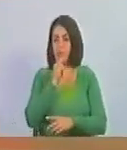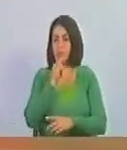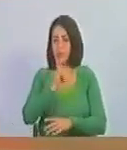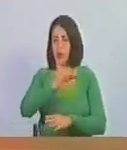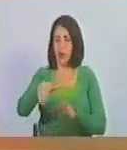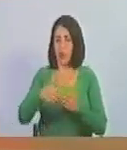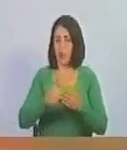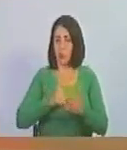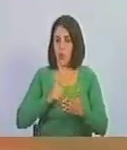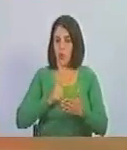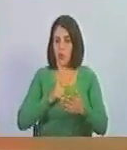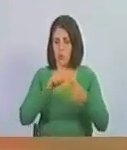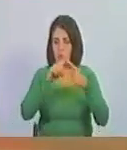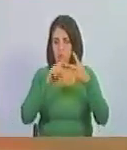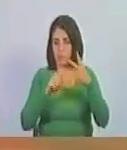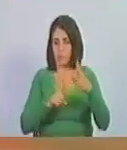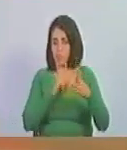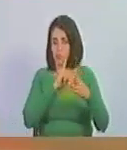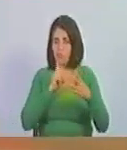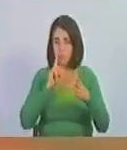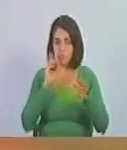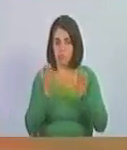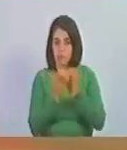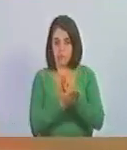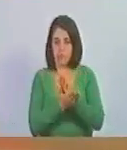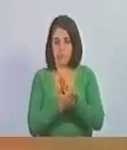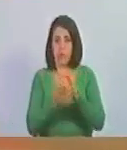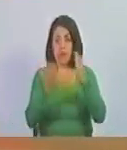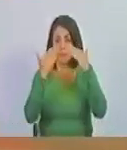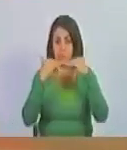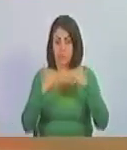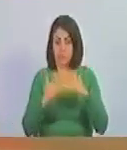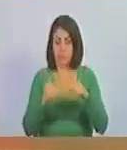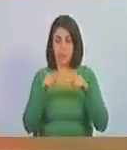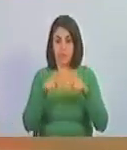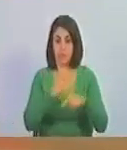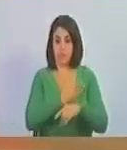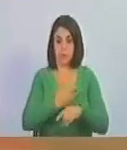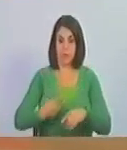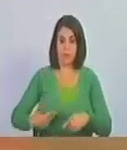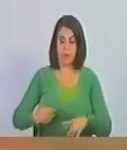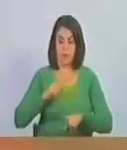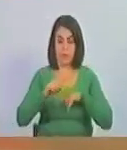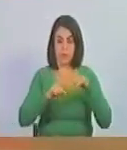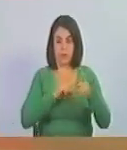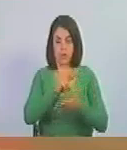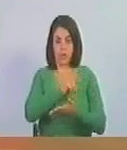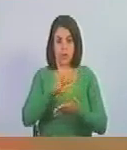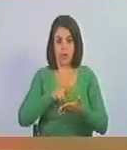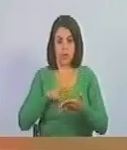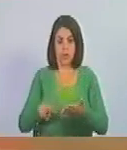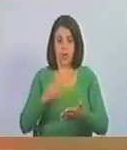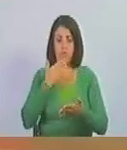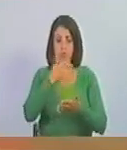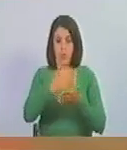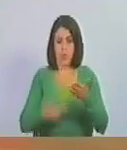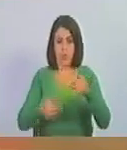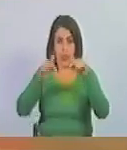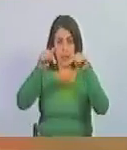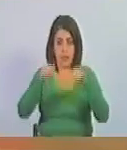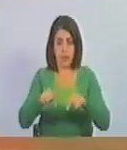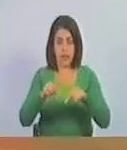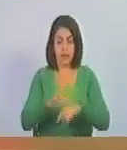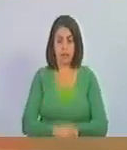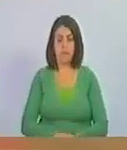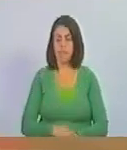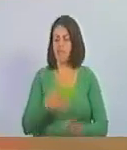a los diputados indicados en lista adjunta. A continuación, el presidente ordenó dar lectura a la propuesta del orden del día,